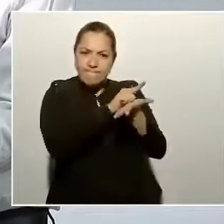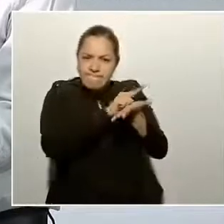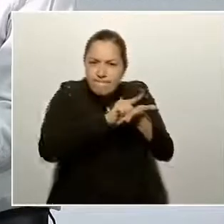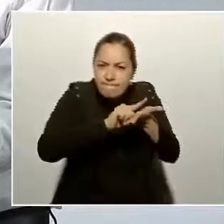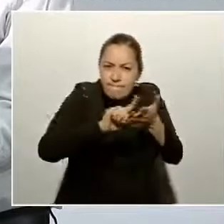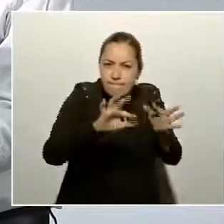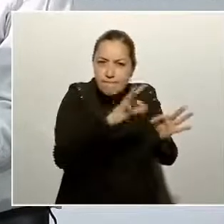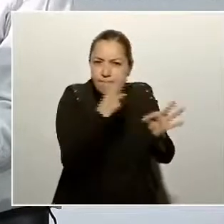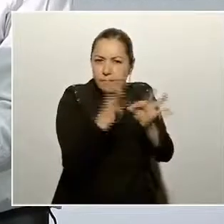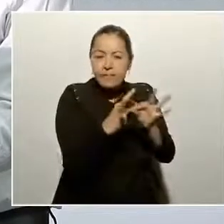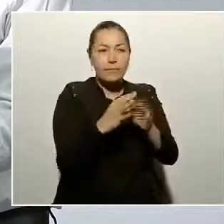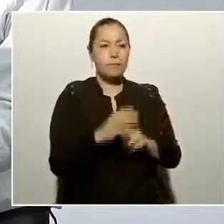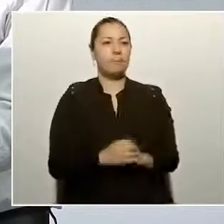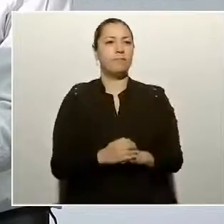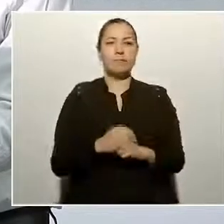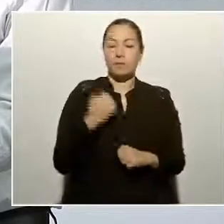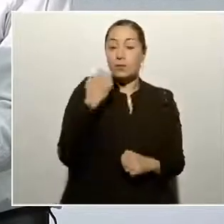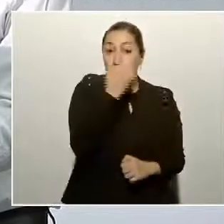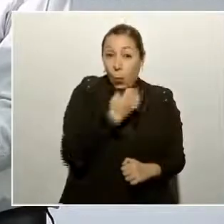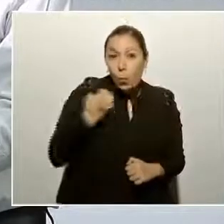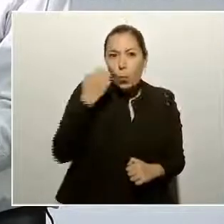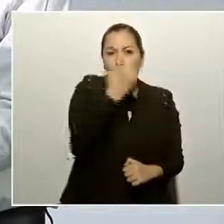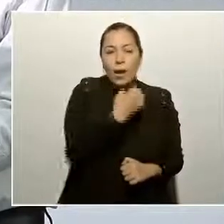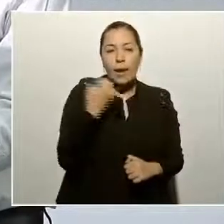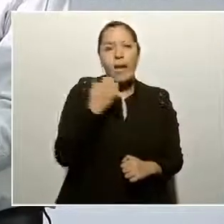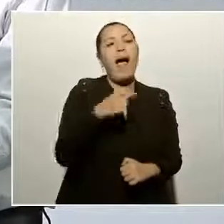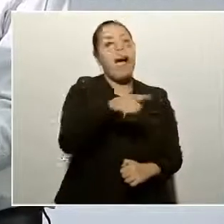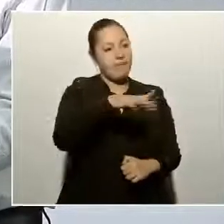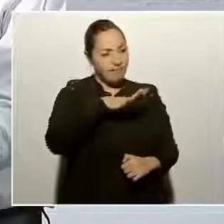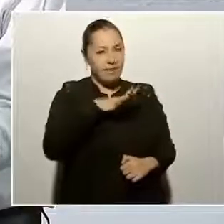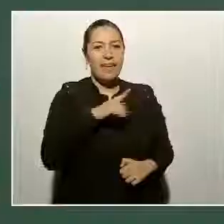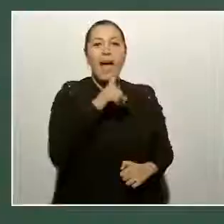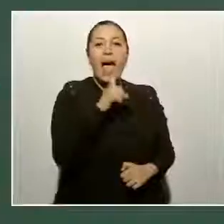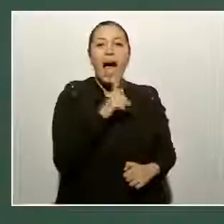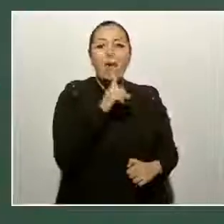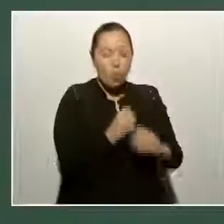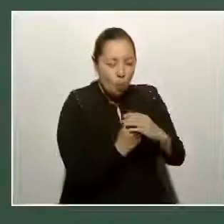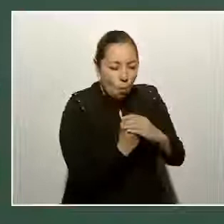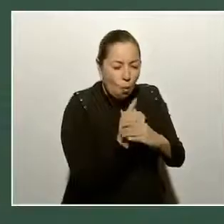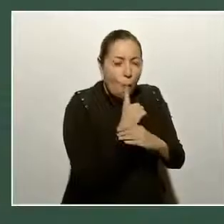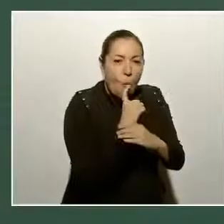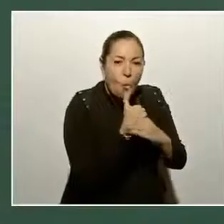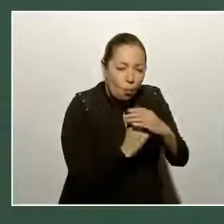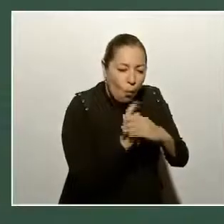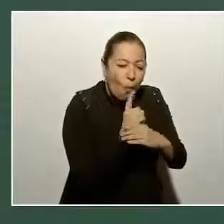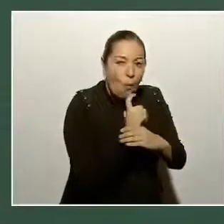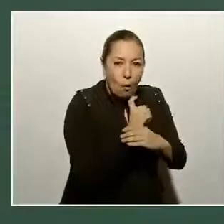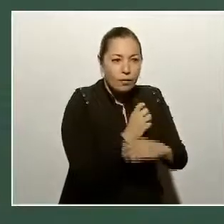a una escuela con agua, con baños